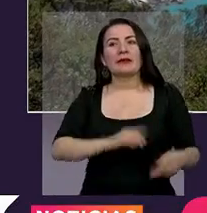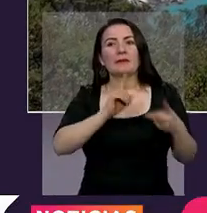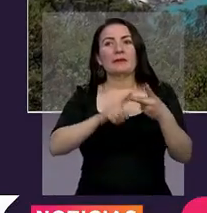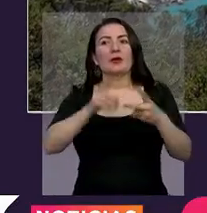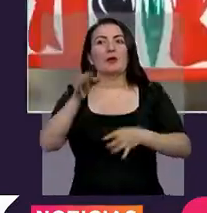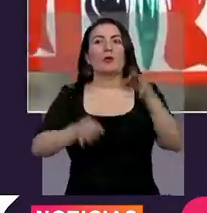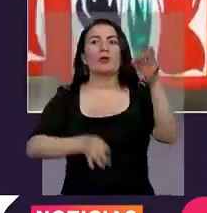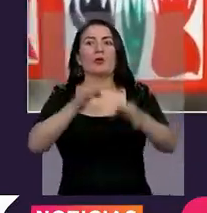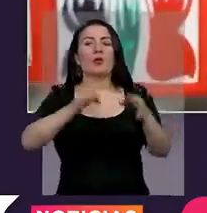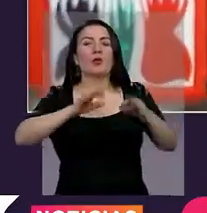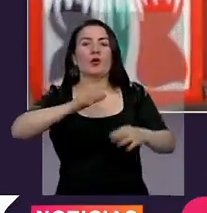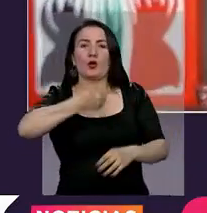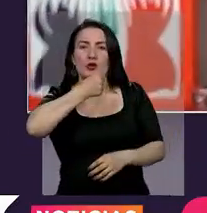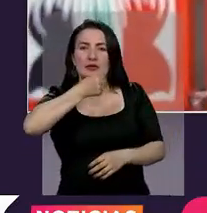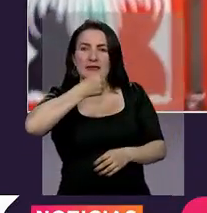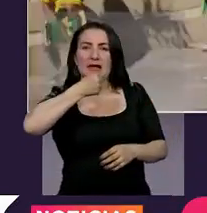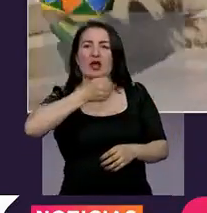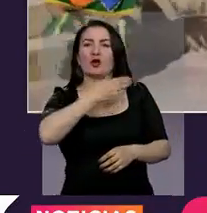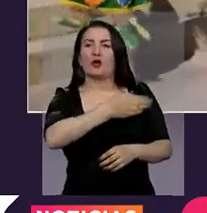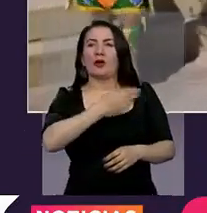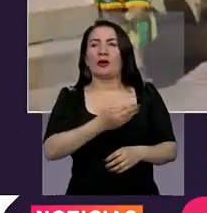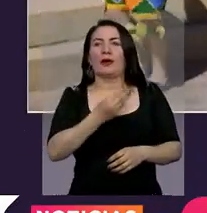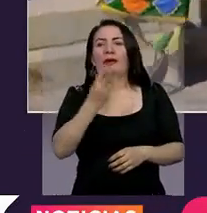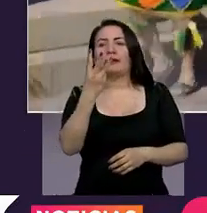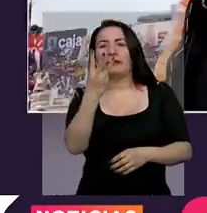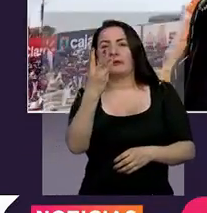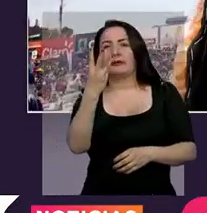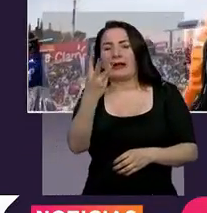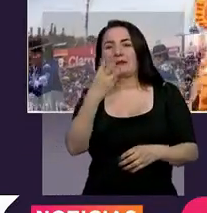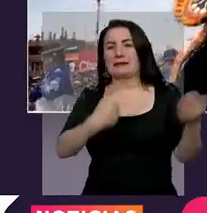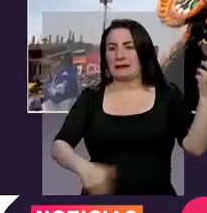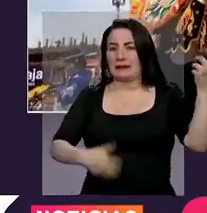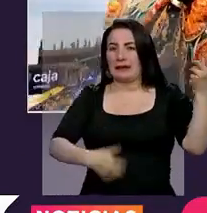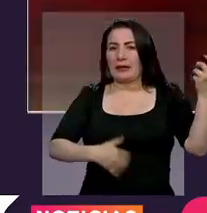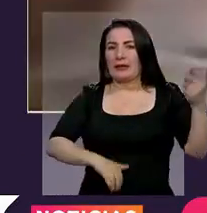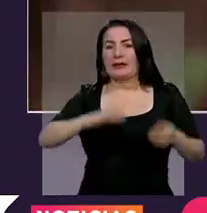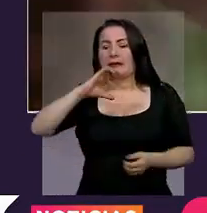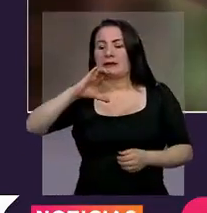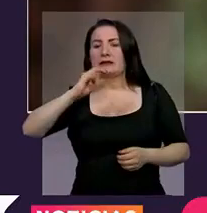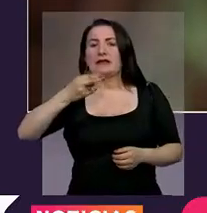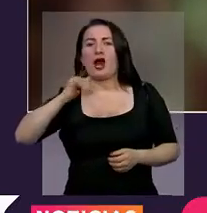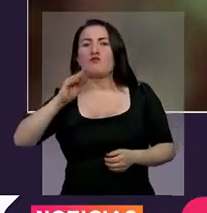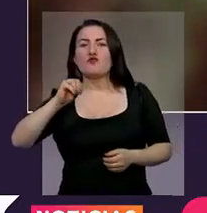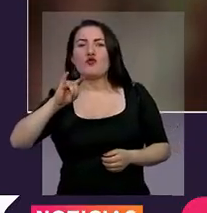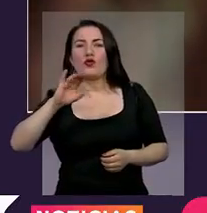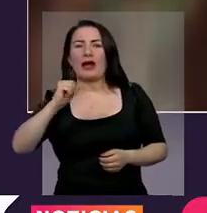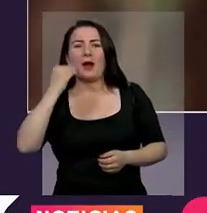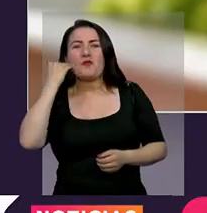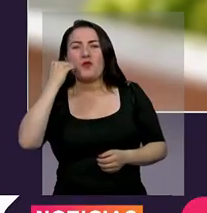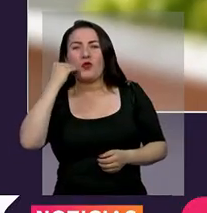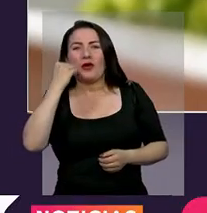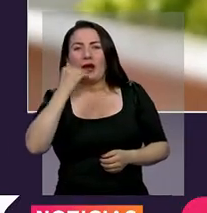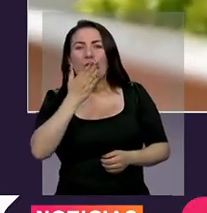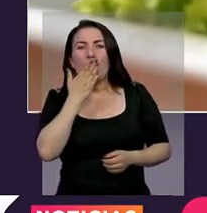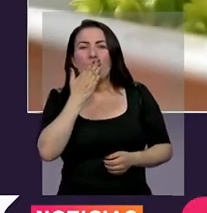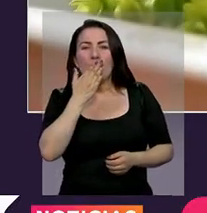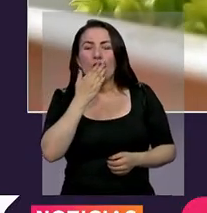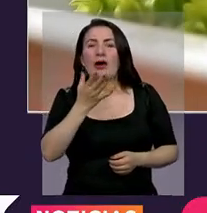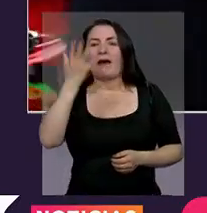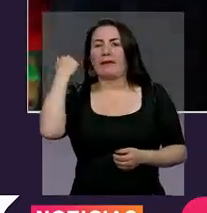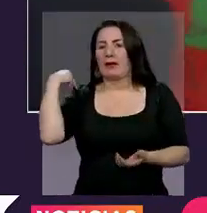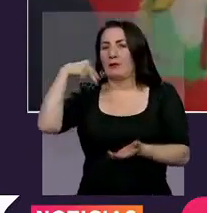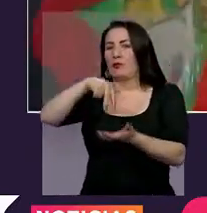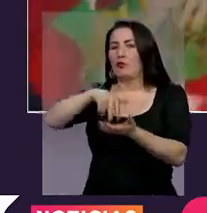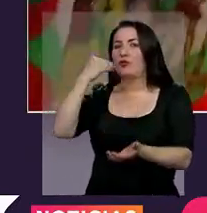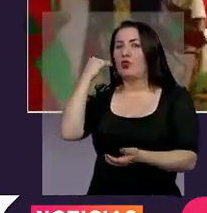tenemos el Concierto de tres guitarras para Chabuca, que es en homenaje a una gran compositora